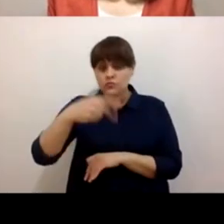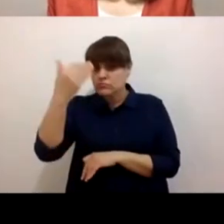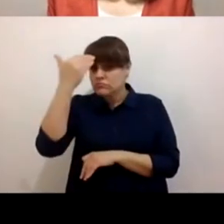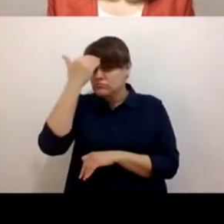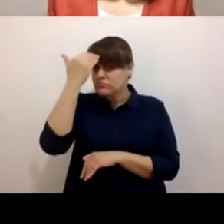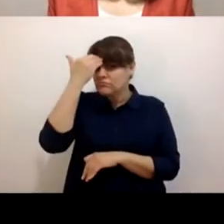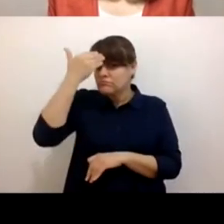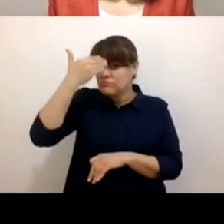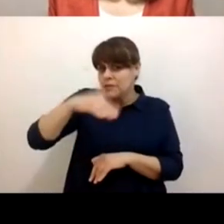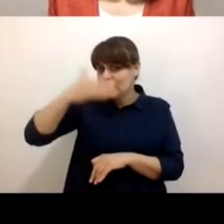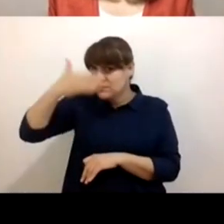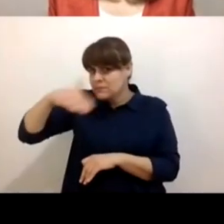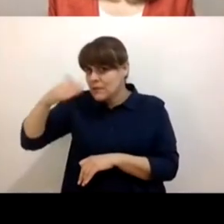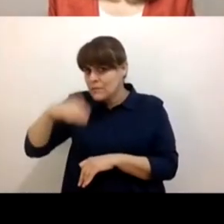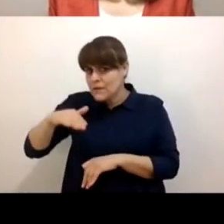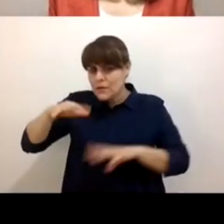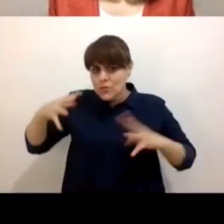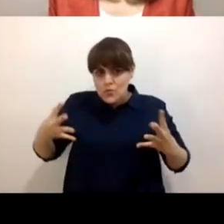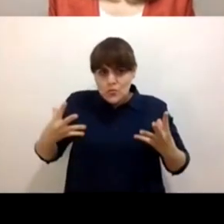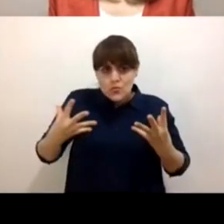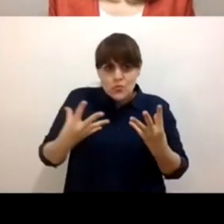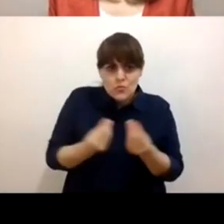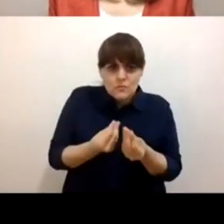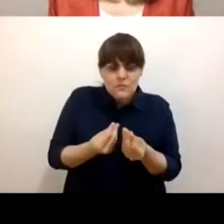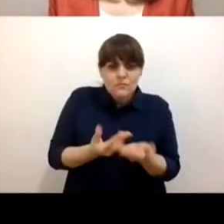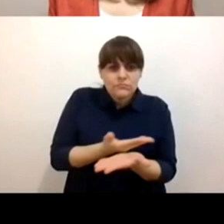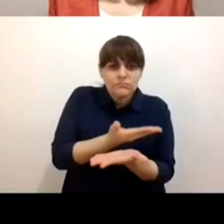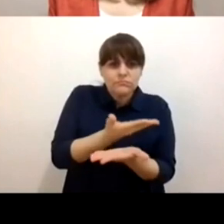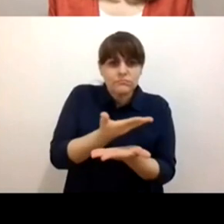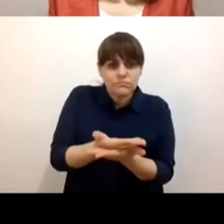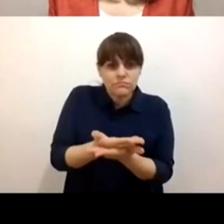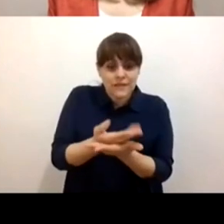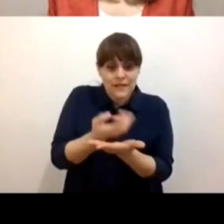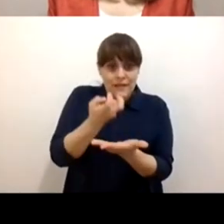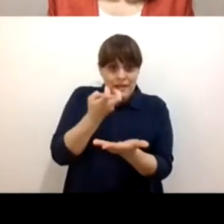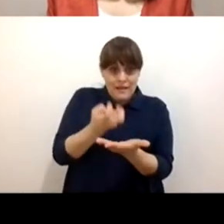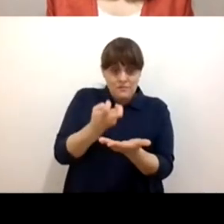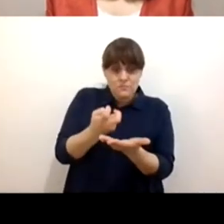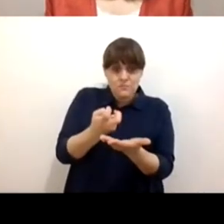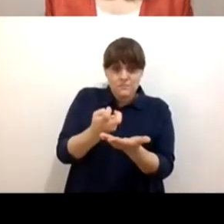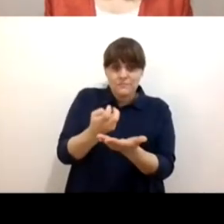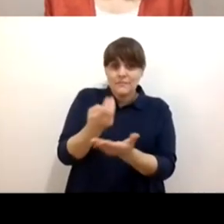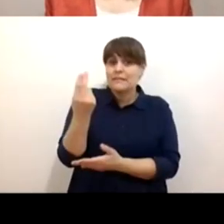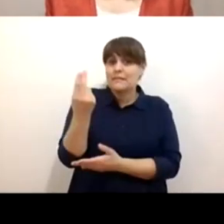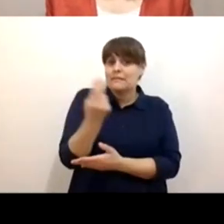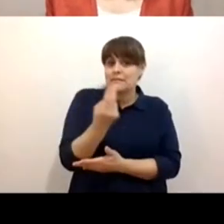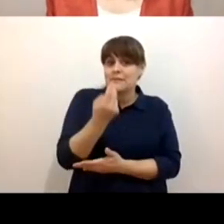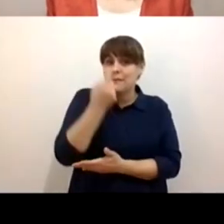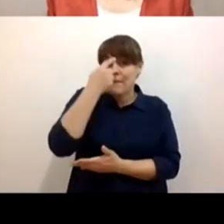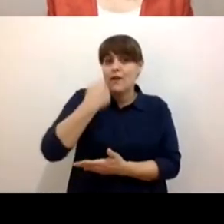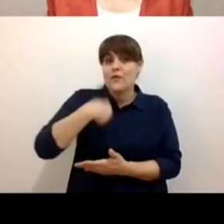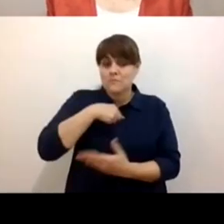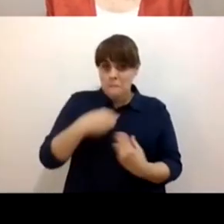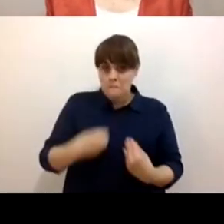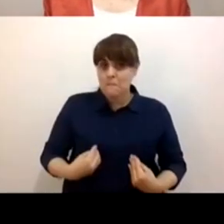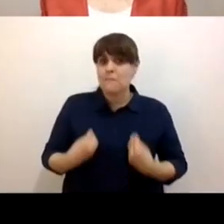sean saberes necesarios para nuestra vida. Y